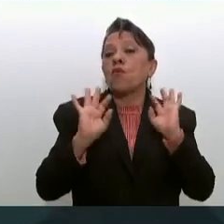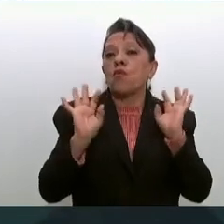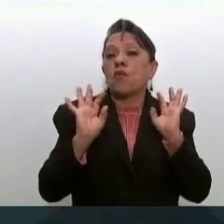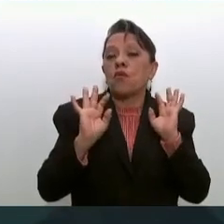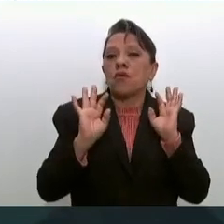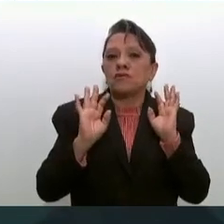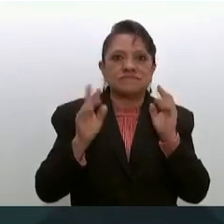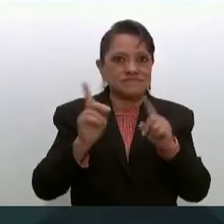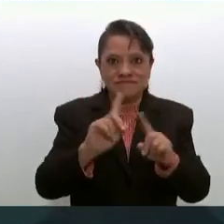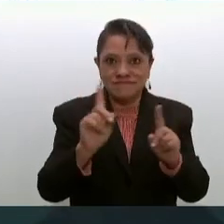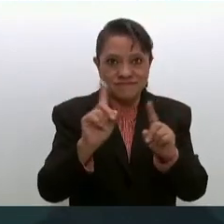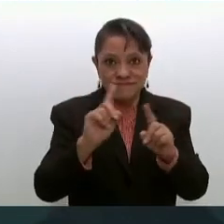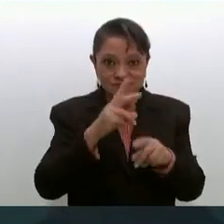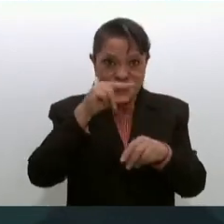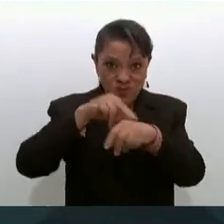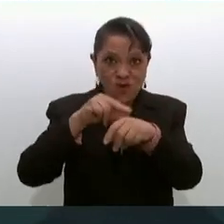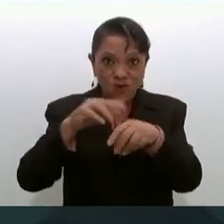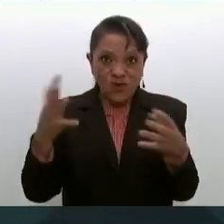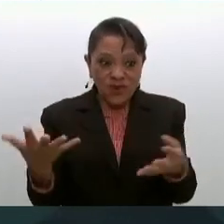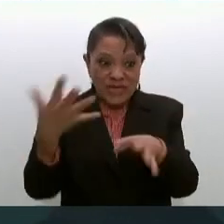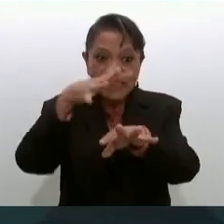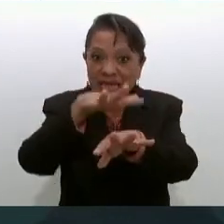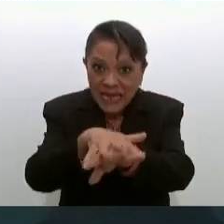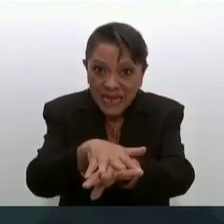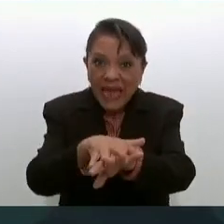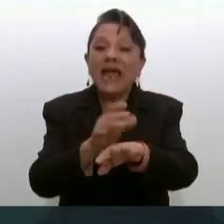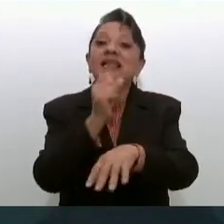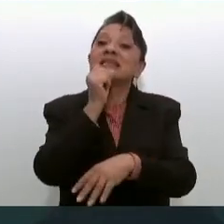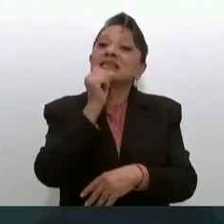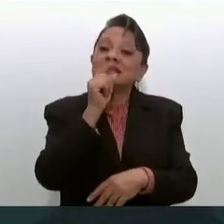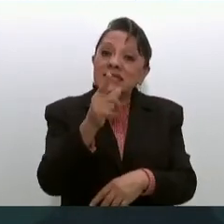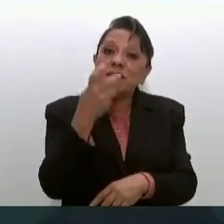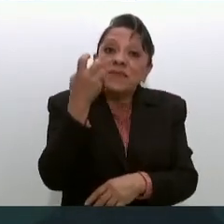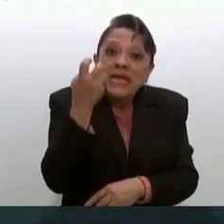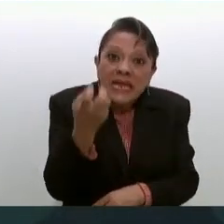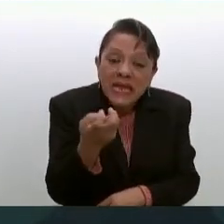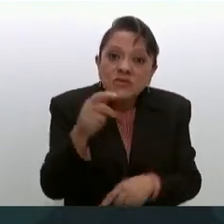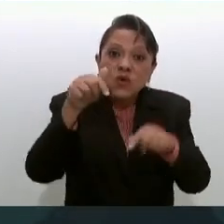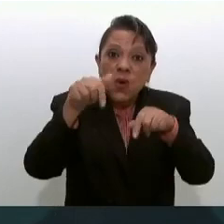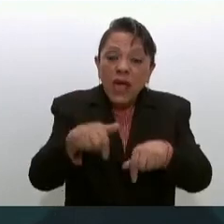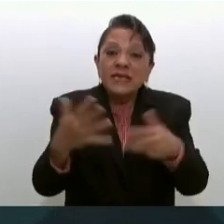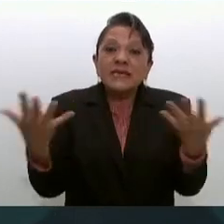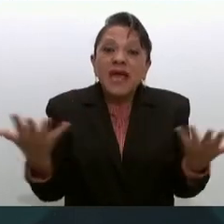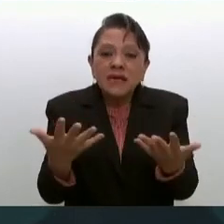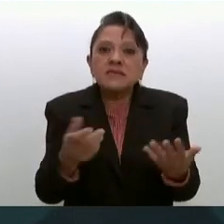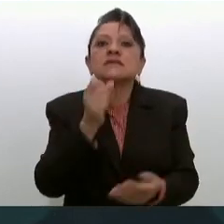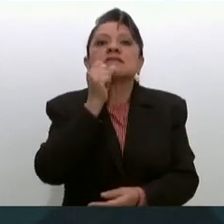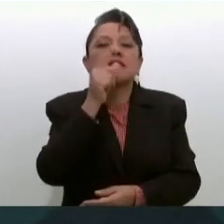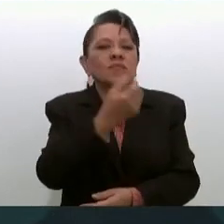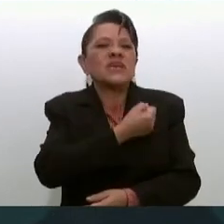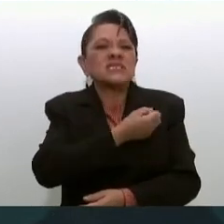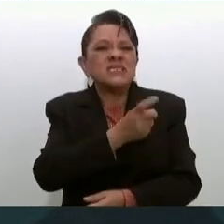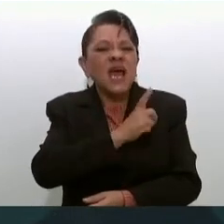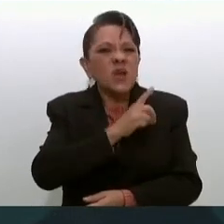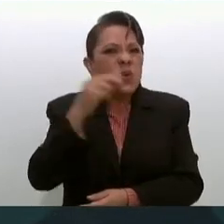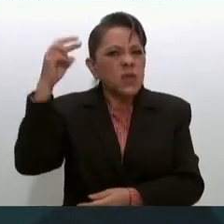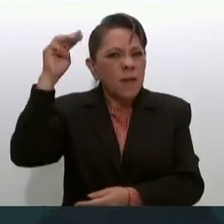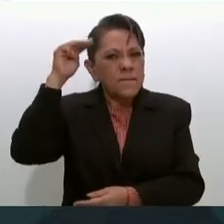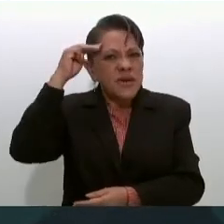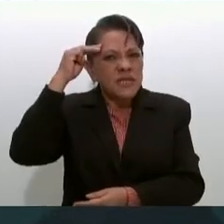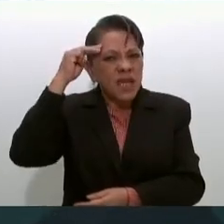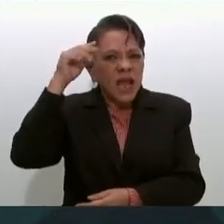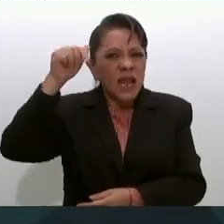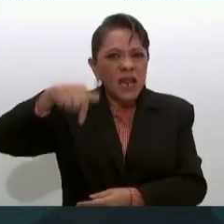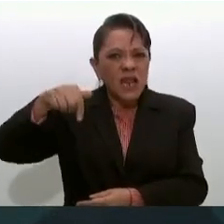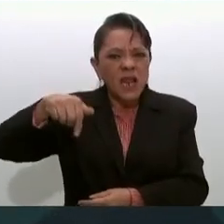ser integrales desde luego y también y esto lo hacen en la salud mental donde es la unidad